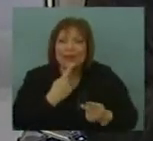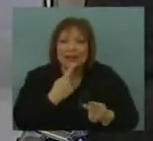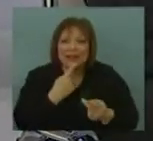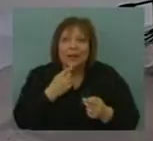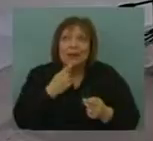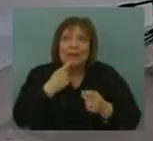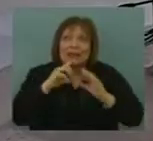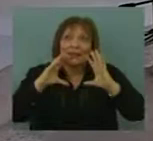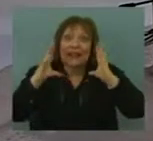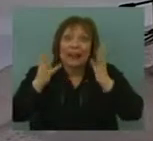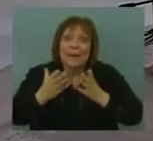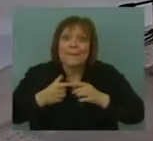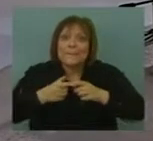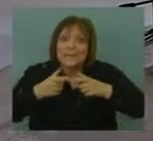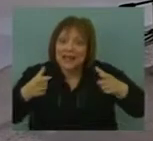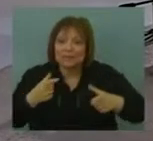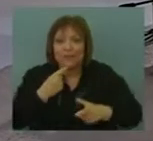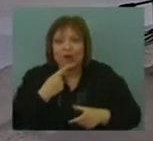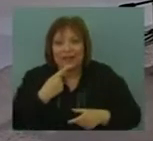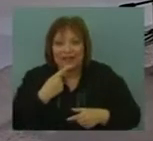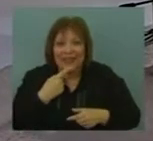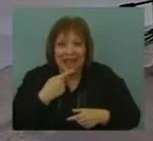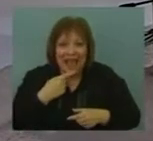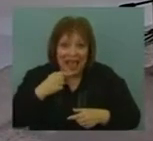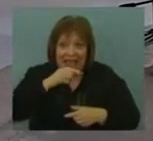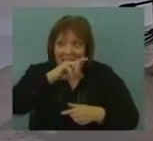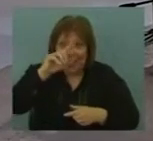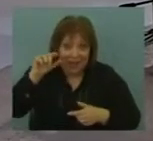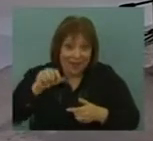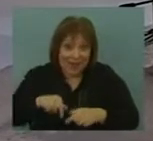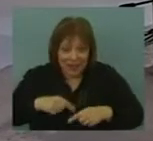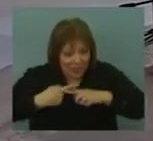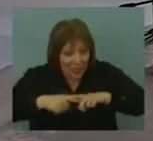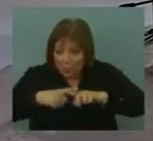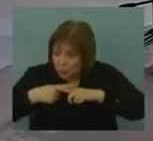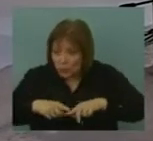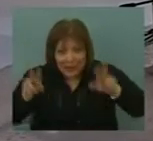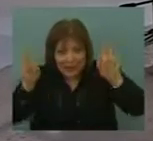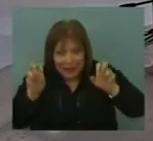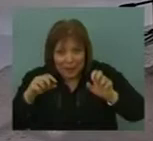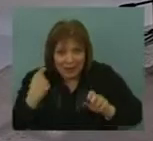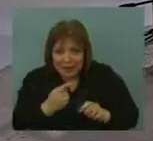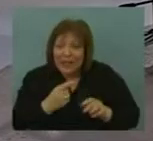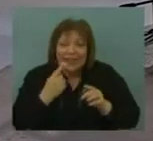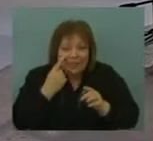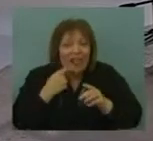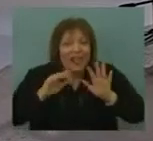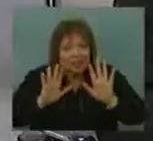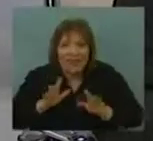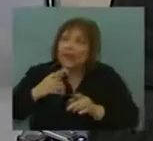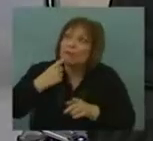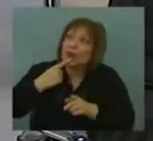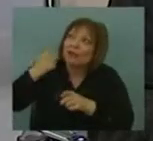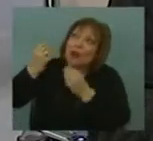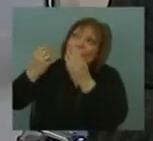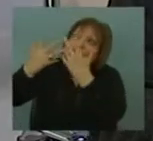vez es más política interior. Es decir, casi todo lo que discutimos en nuestro país tiene algún tipo de relación con la política exterior. Entonces,